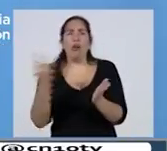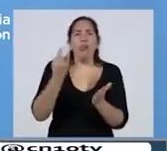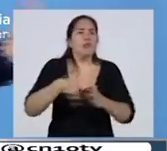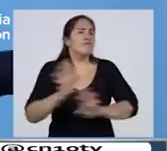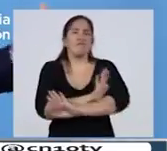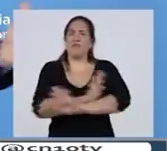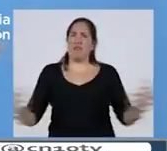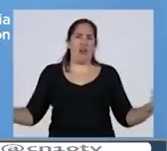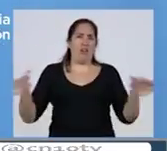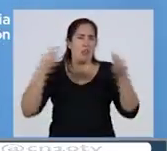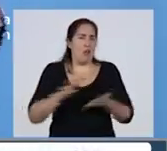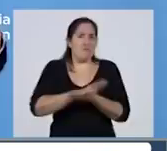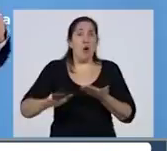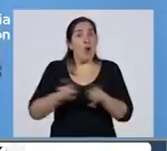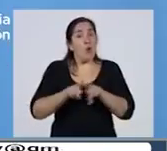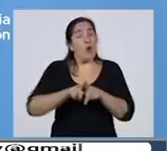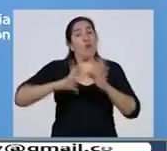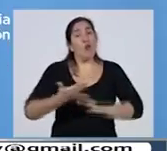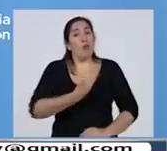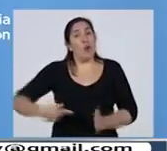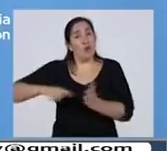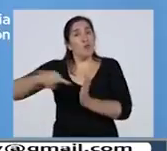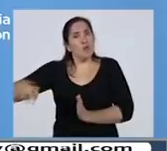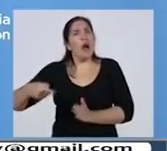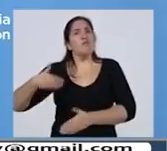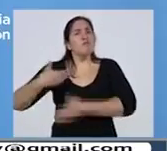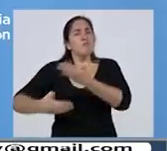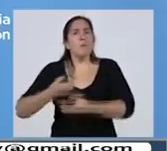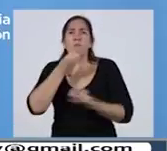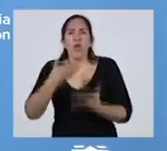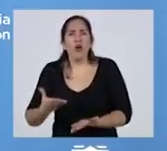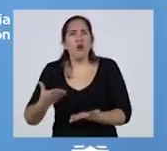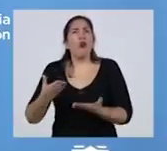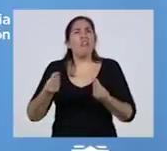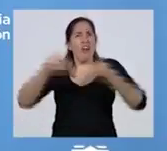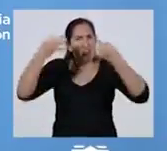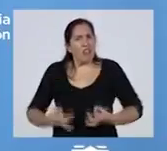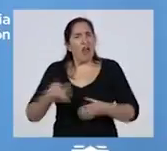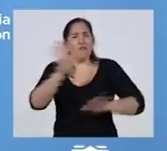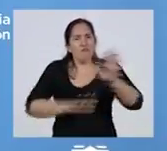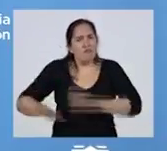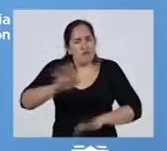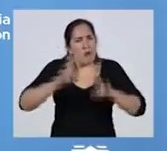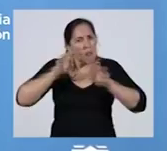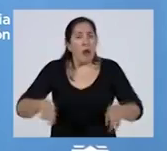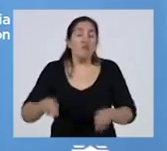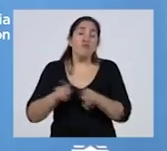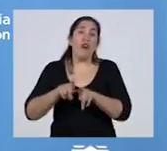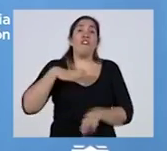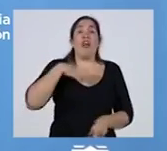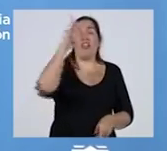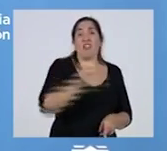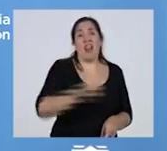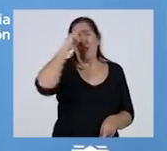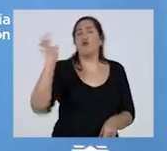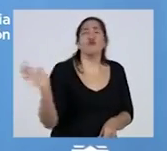como también lo hicimos en la ciudad, que fuimos mejorando la calidad del proceso electoral. Creo que en esto tenemos algo pendiente y espero que lo hagamos de toda la